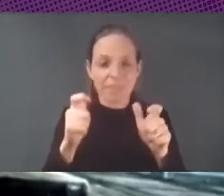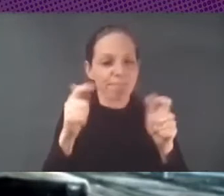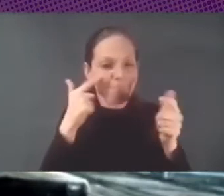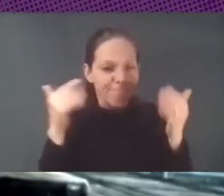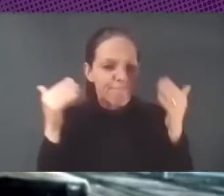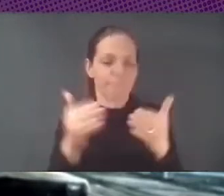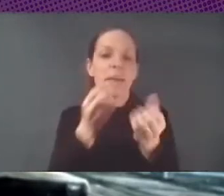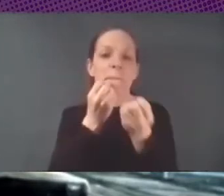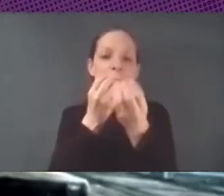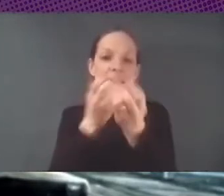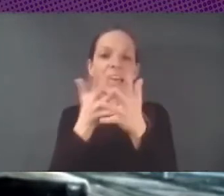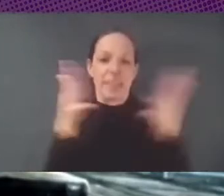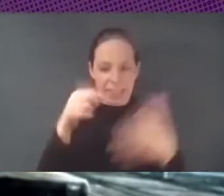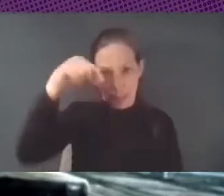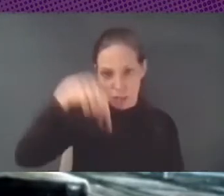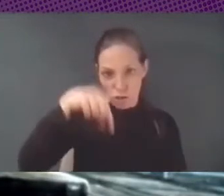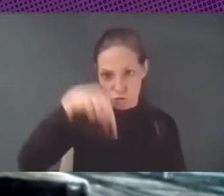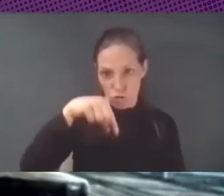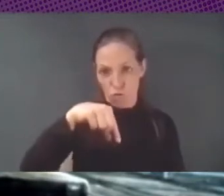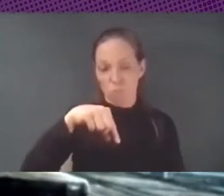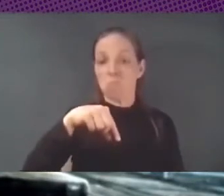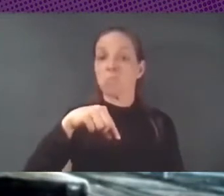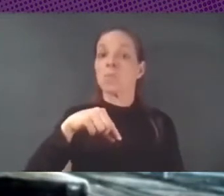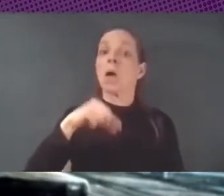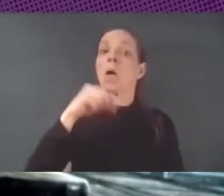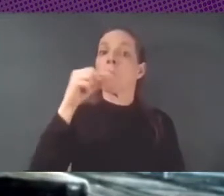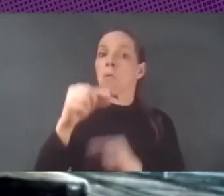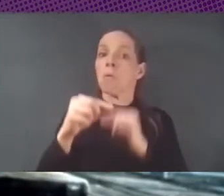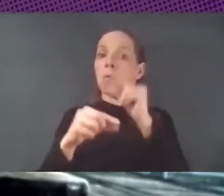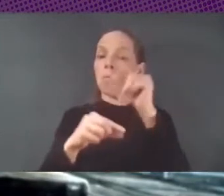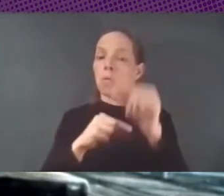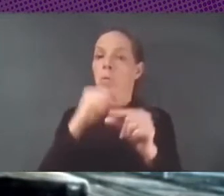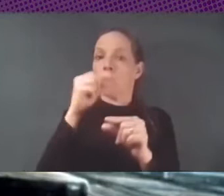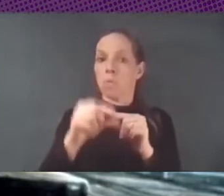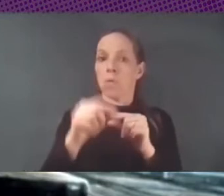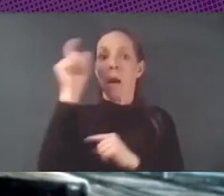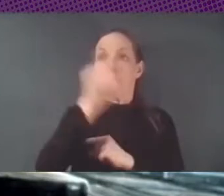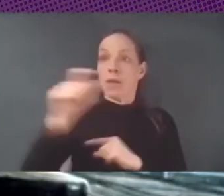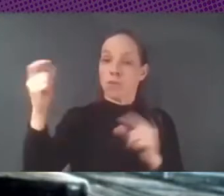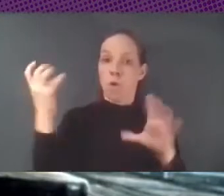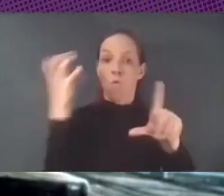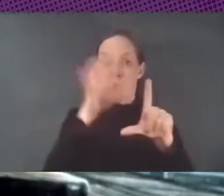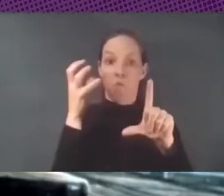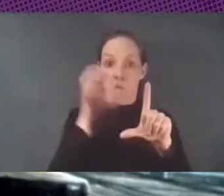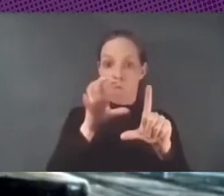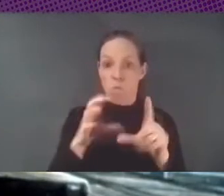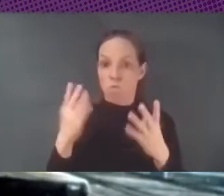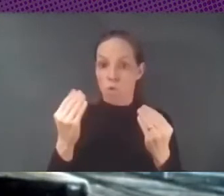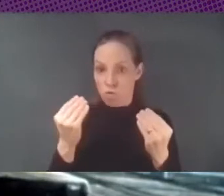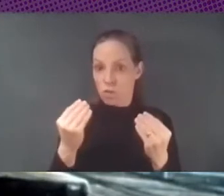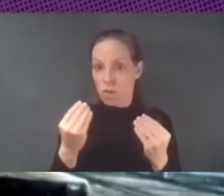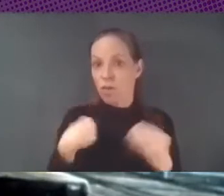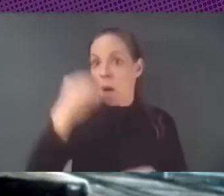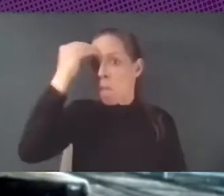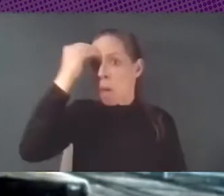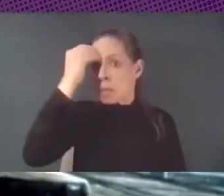plataforma, y poco a poco hemos tenido muchísimas contribuciones y también aquí muchas más de las que pensábamos.